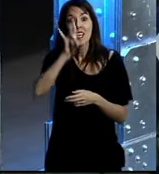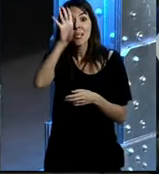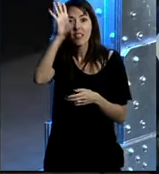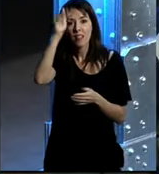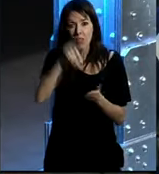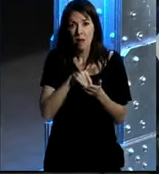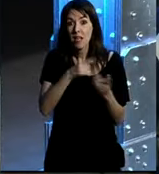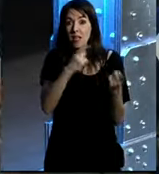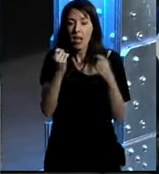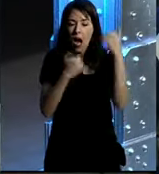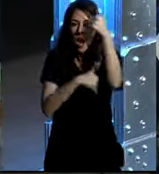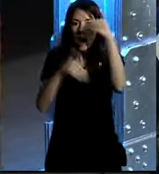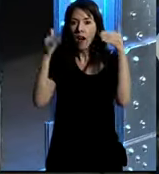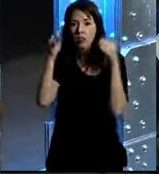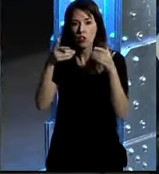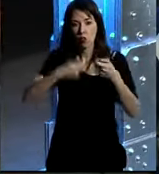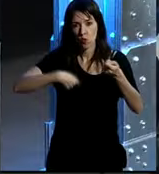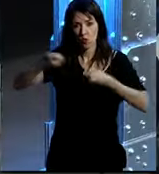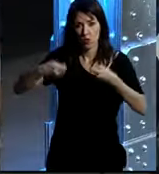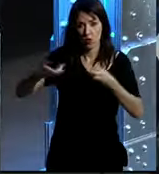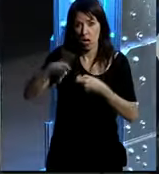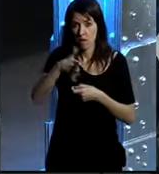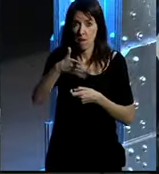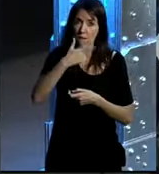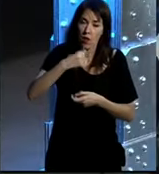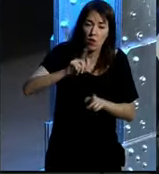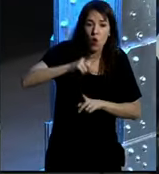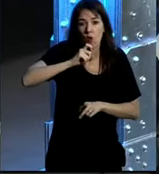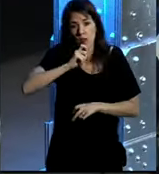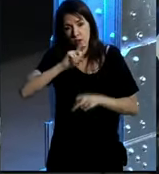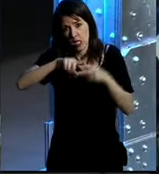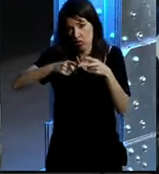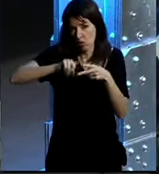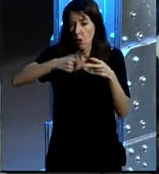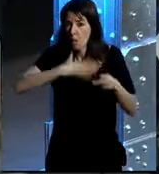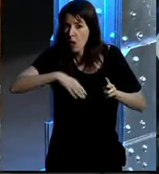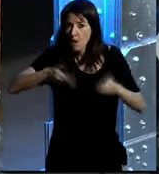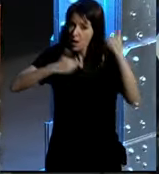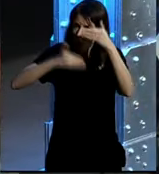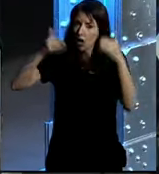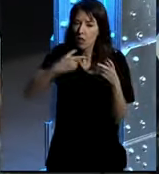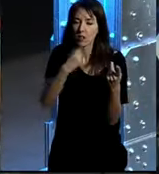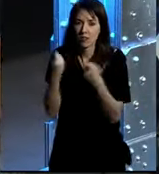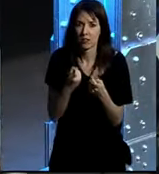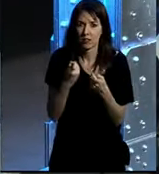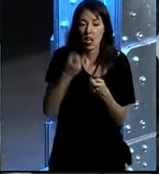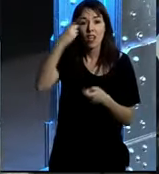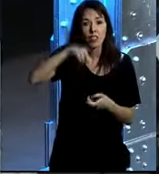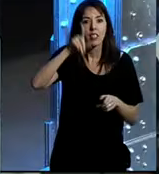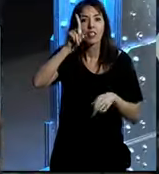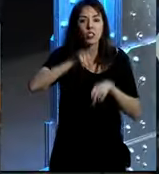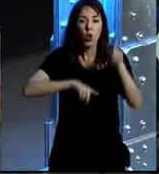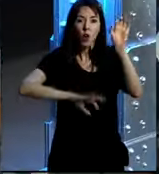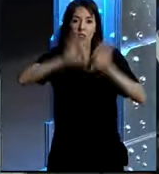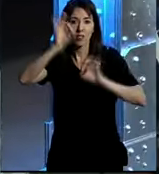requieren una atención comercial más o menos o sencilla o compleja de los dos tipos vale también os digo que esto es el volumen que se